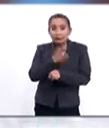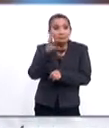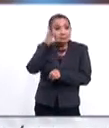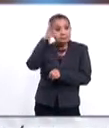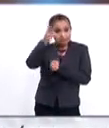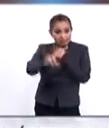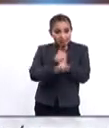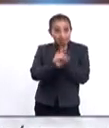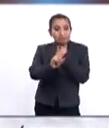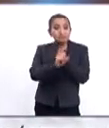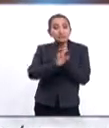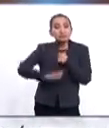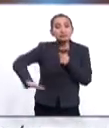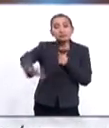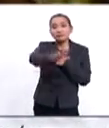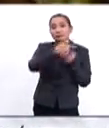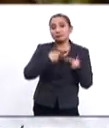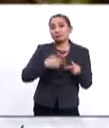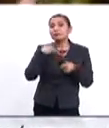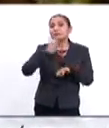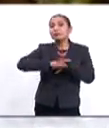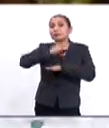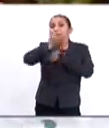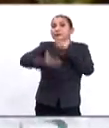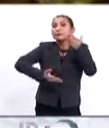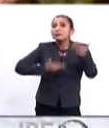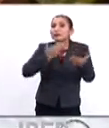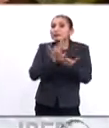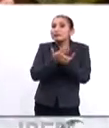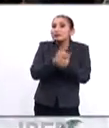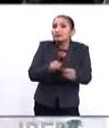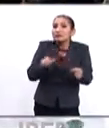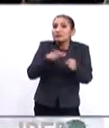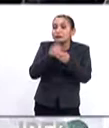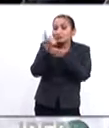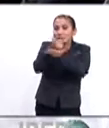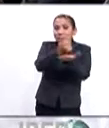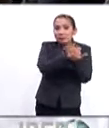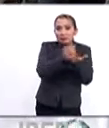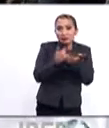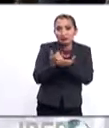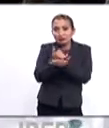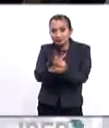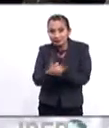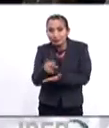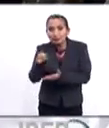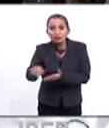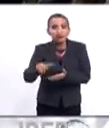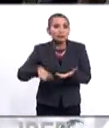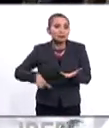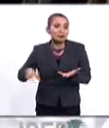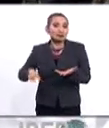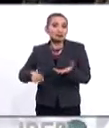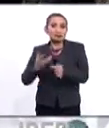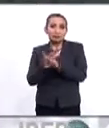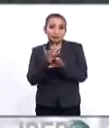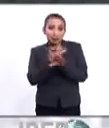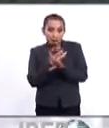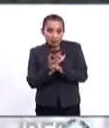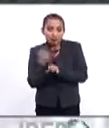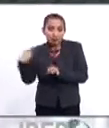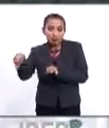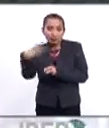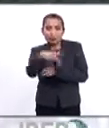generar una crisis social, sobre todo en los servicios sociales que dan la administración pública estadounidense